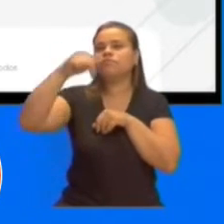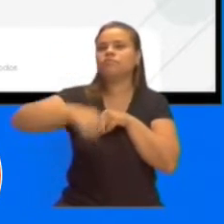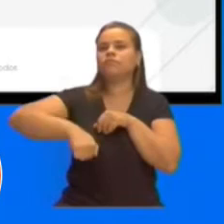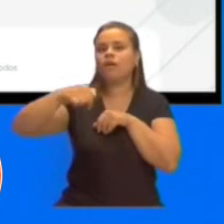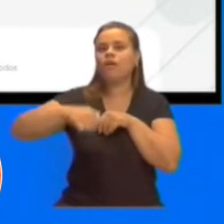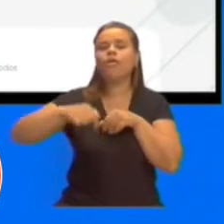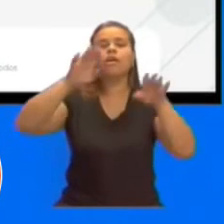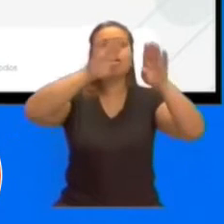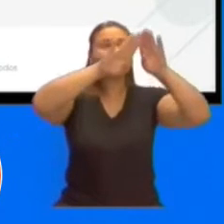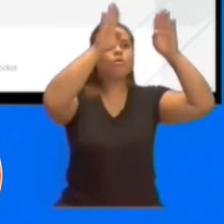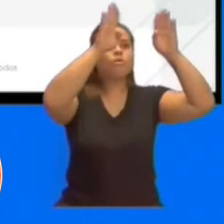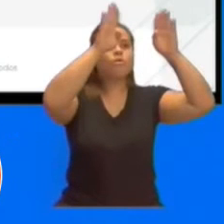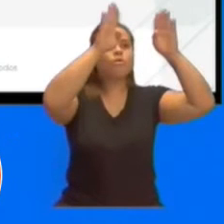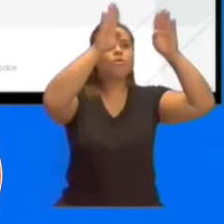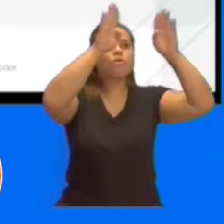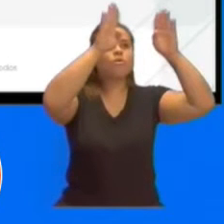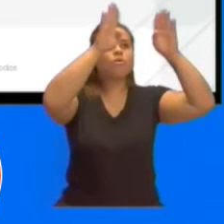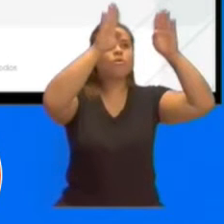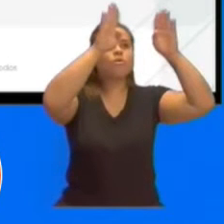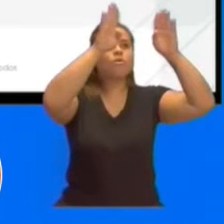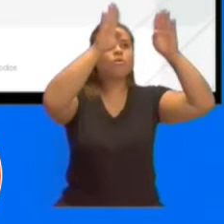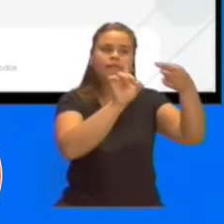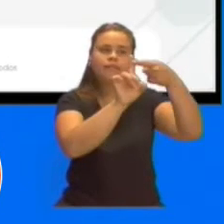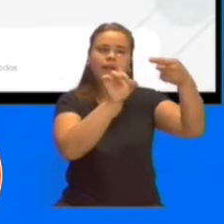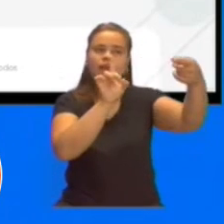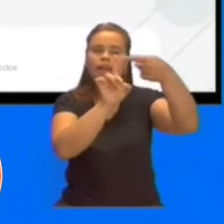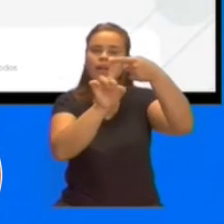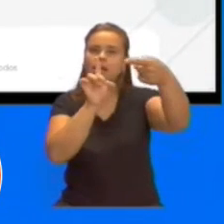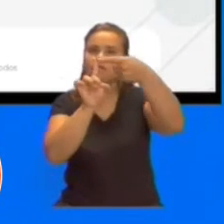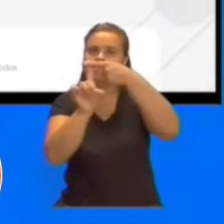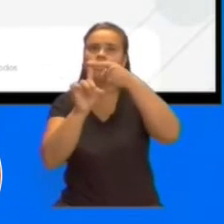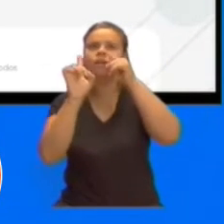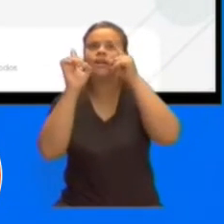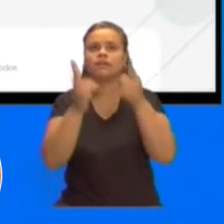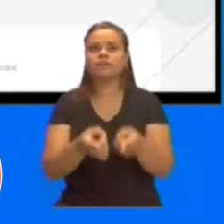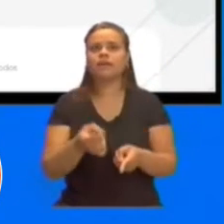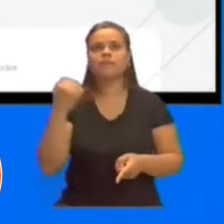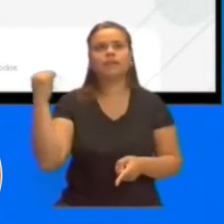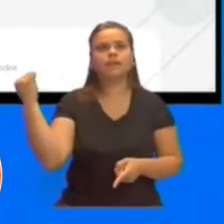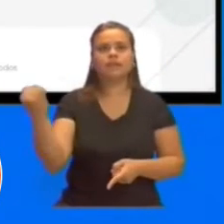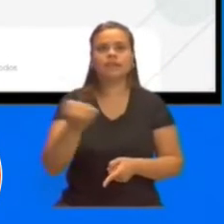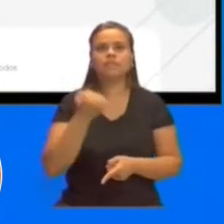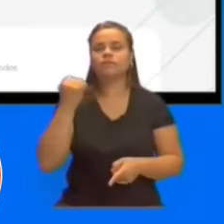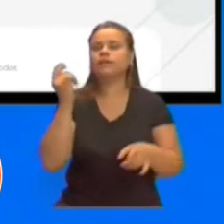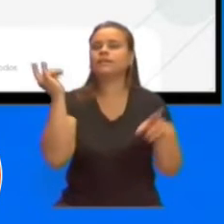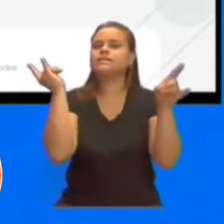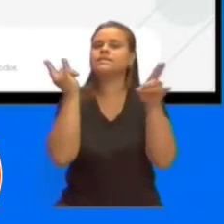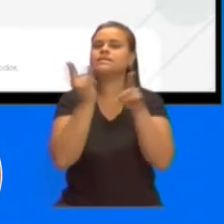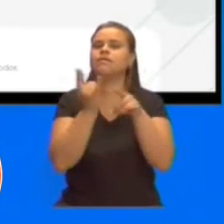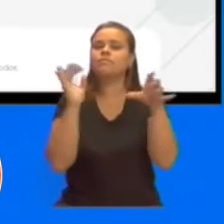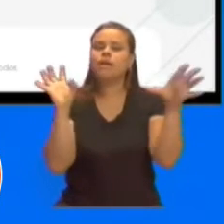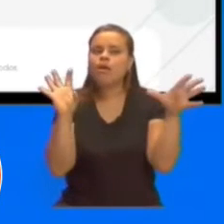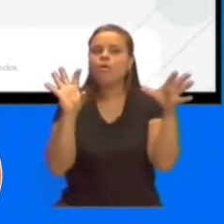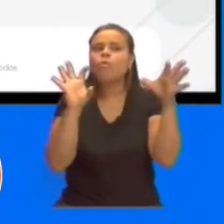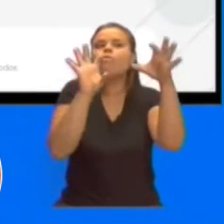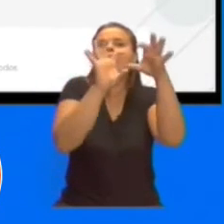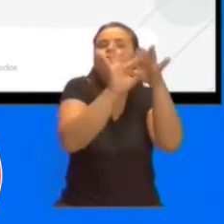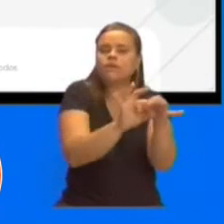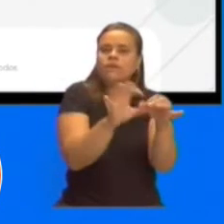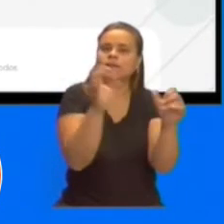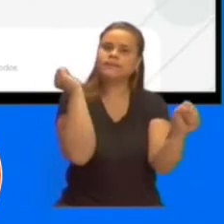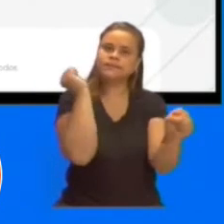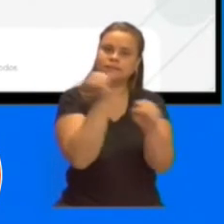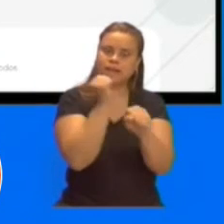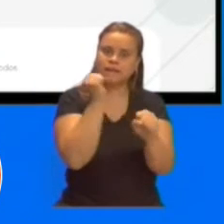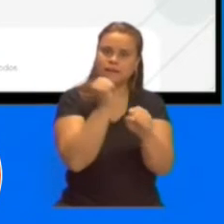cabeceras de cada uno, porque no somos el nivel central y el nivel operativo aislado, sino que debemos poder